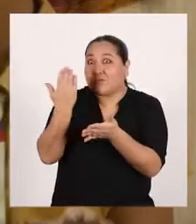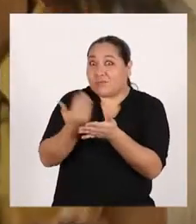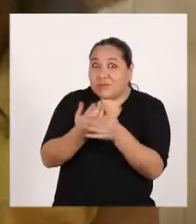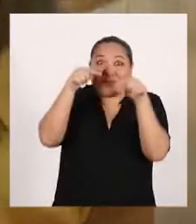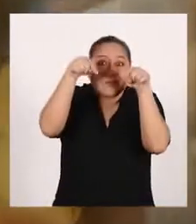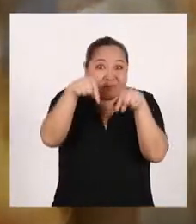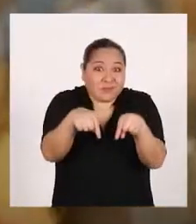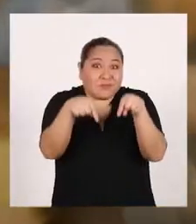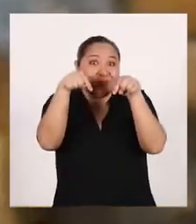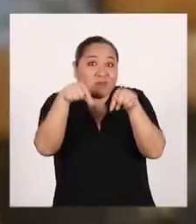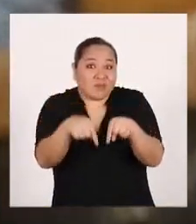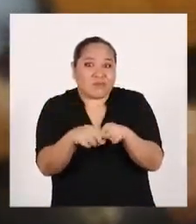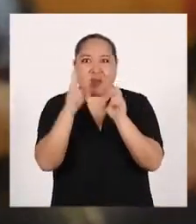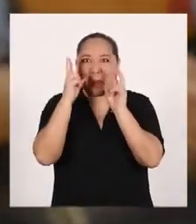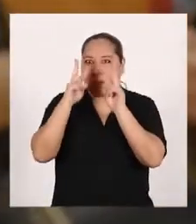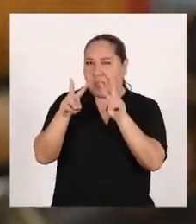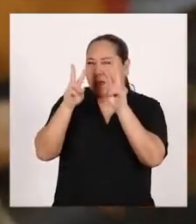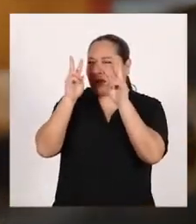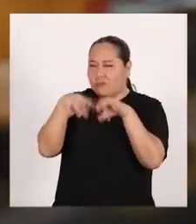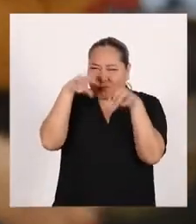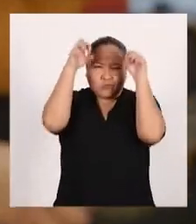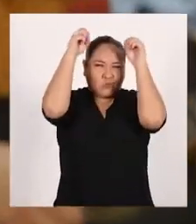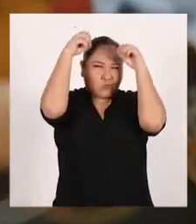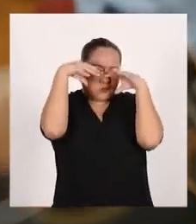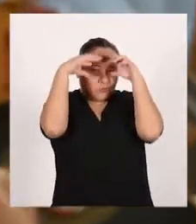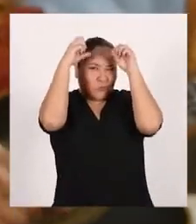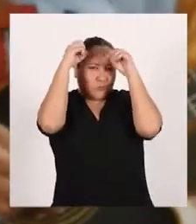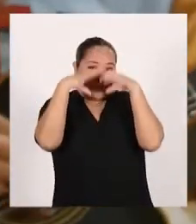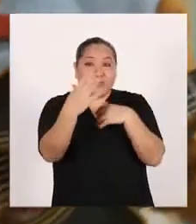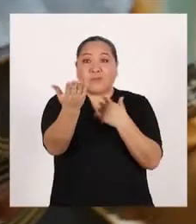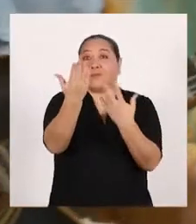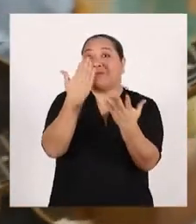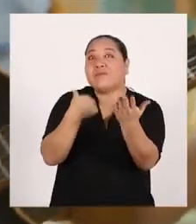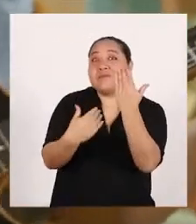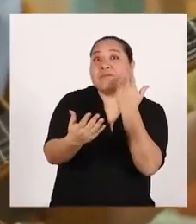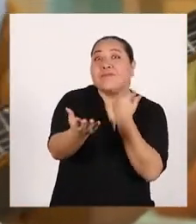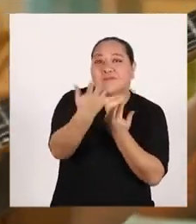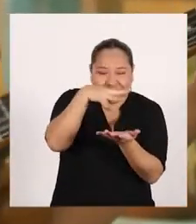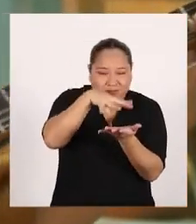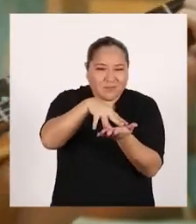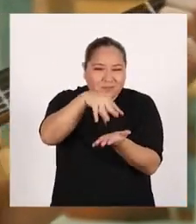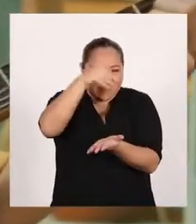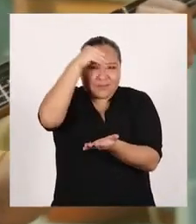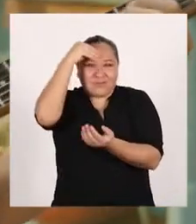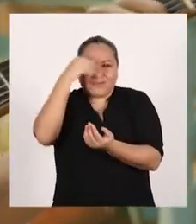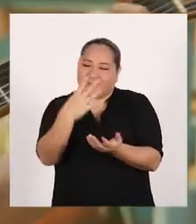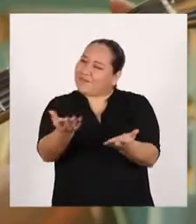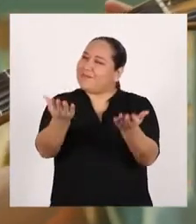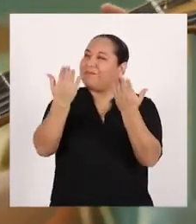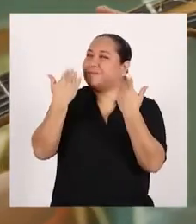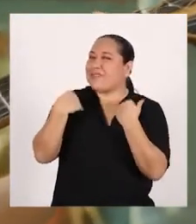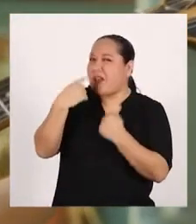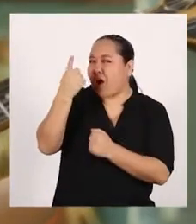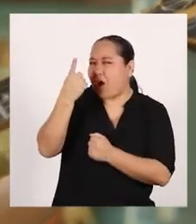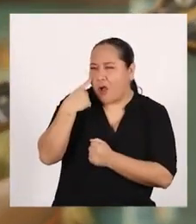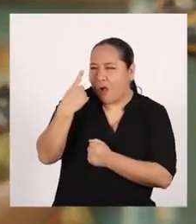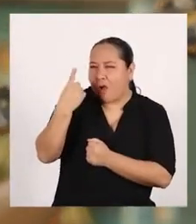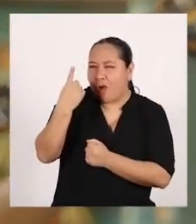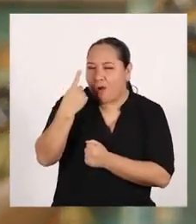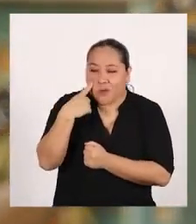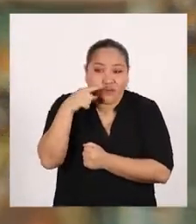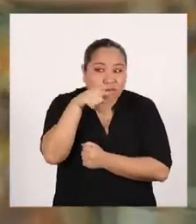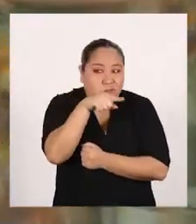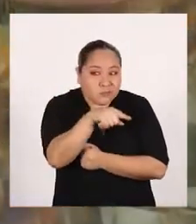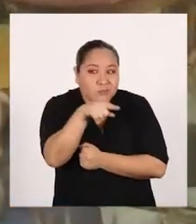esta vez Miren que va a llover Vamos a aprender Vamos a conocer